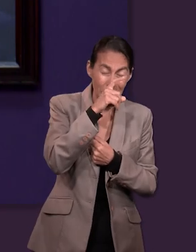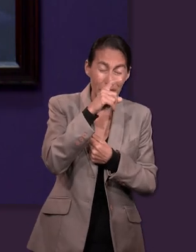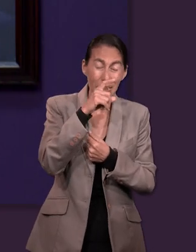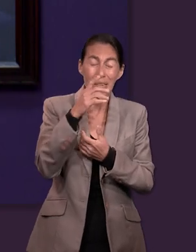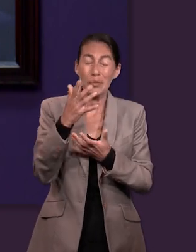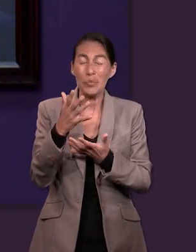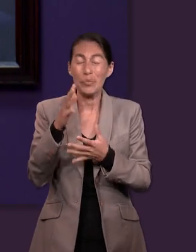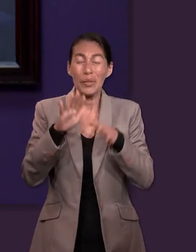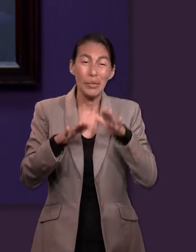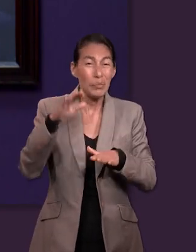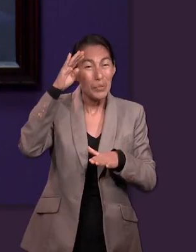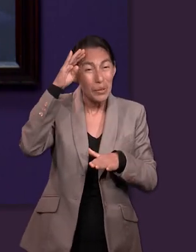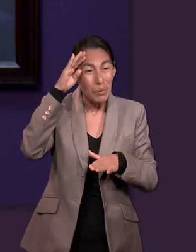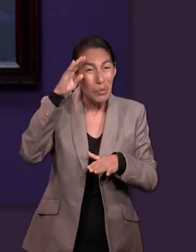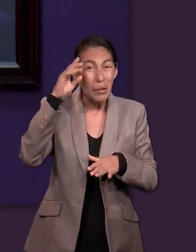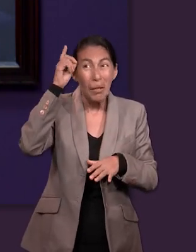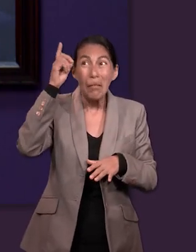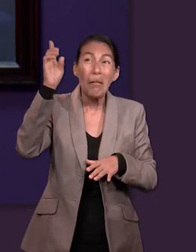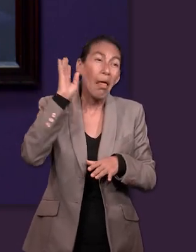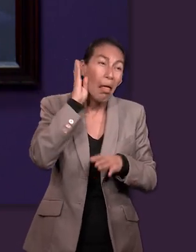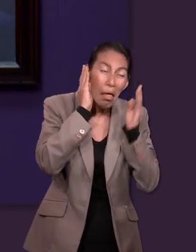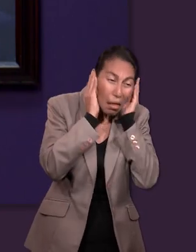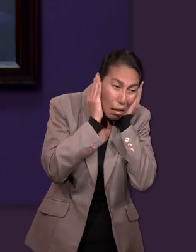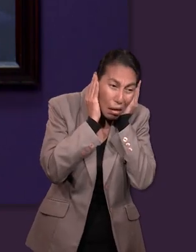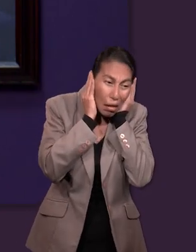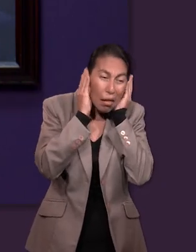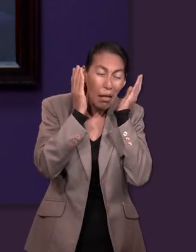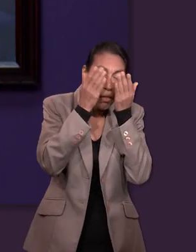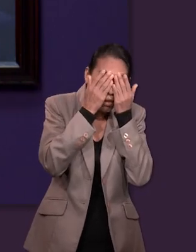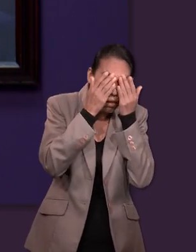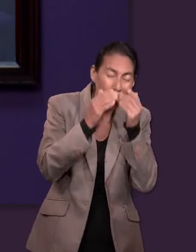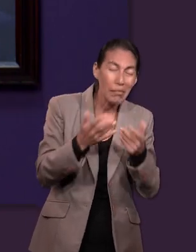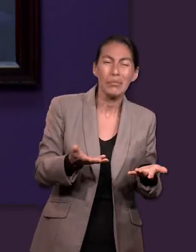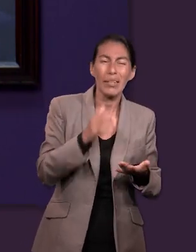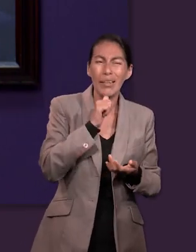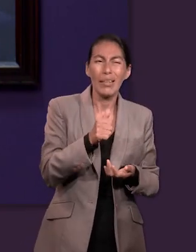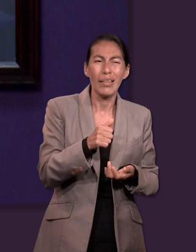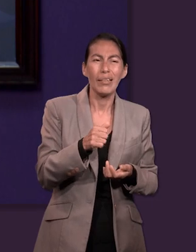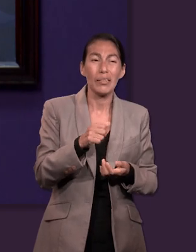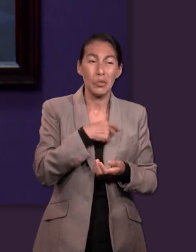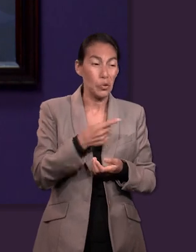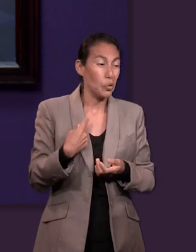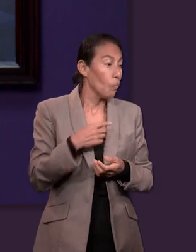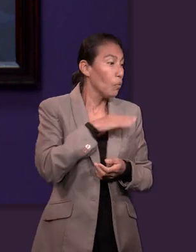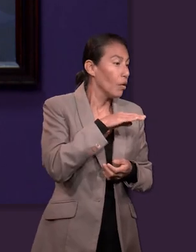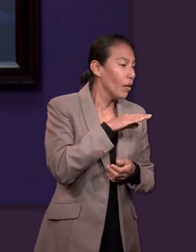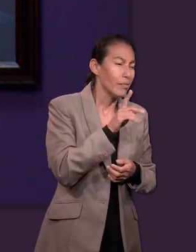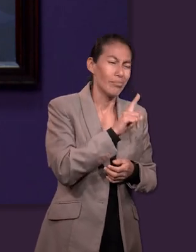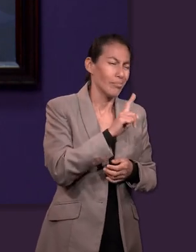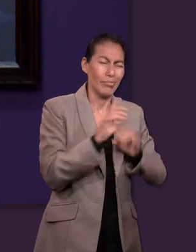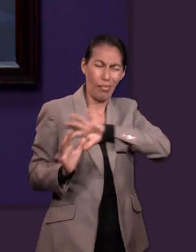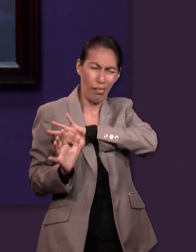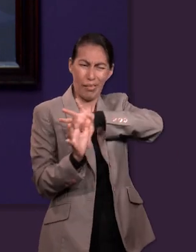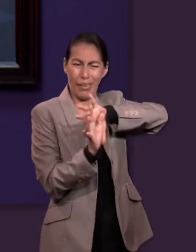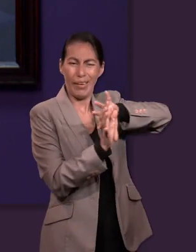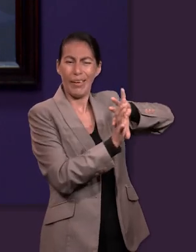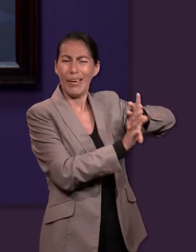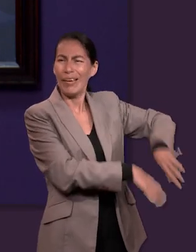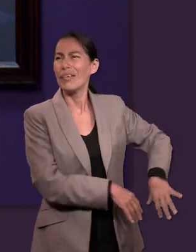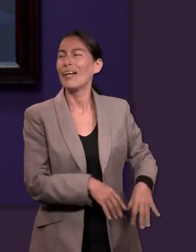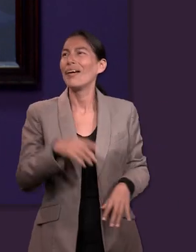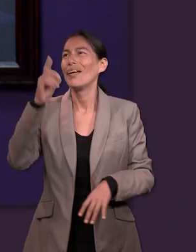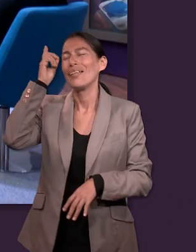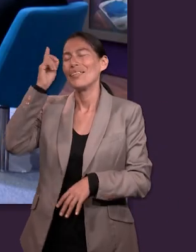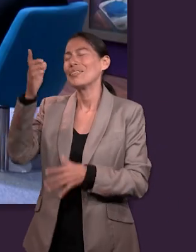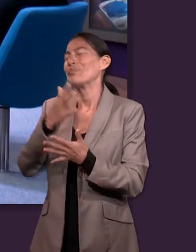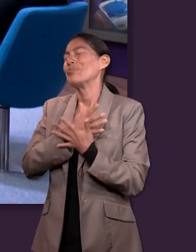con nuestra mente, que Dios no me escucha, que Dios se alejó y de sustituir a Dios. Sí, yo